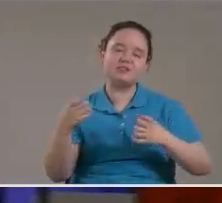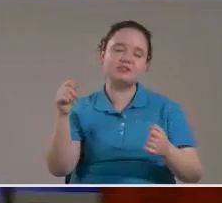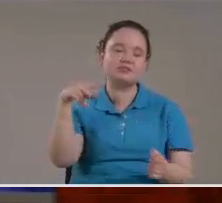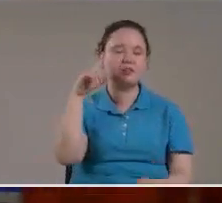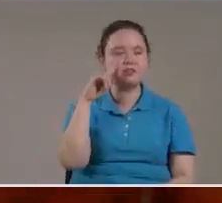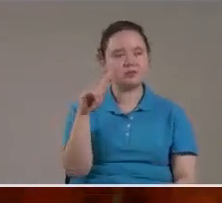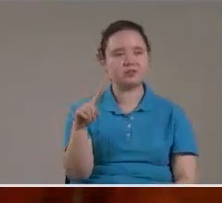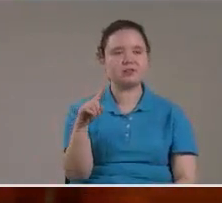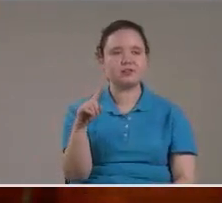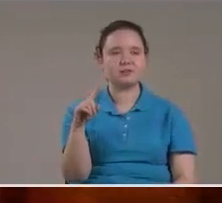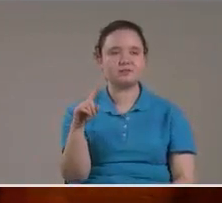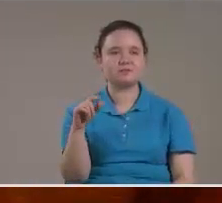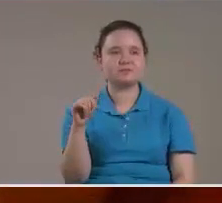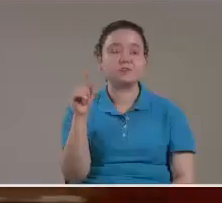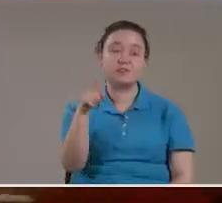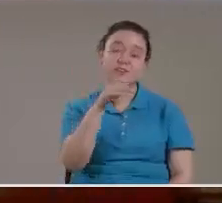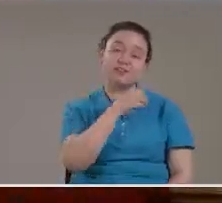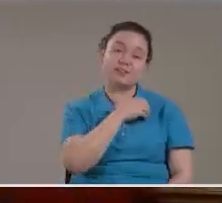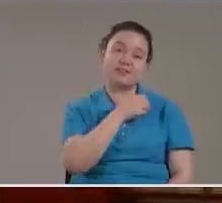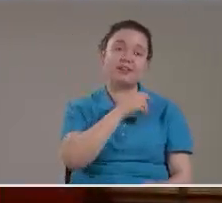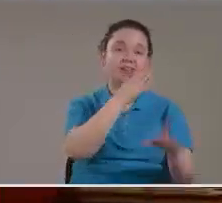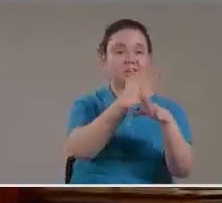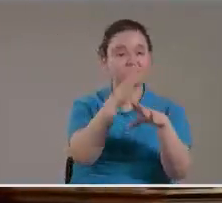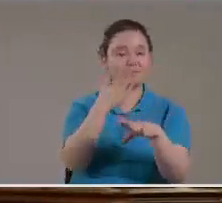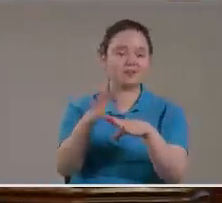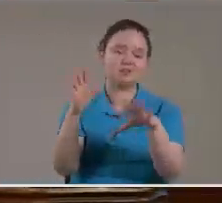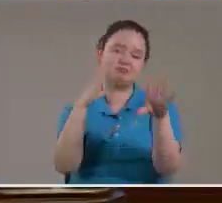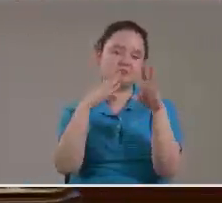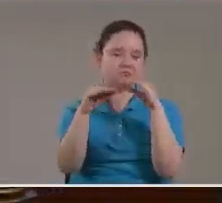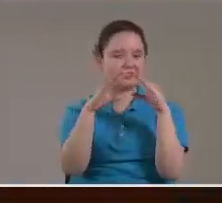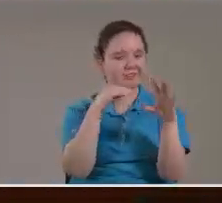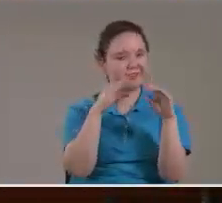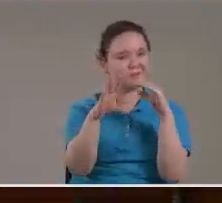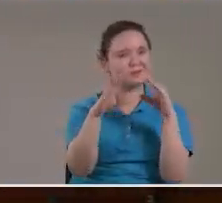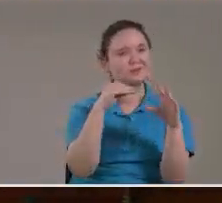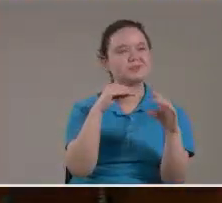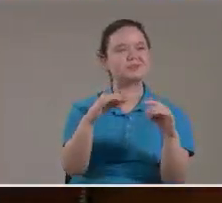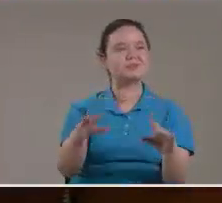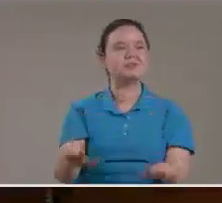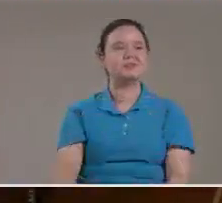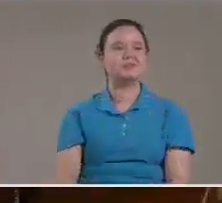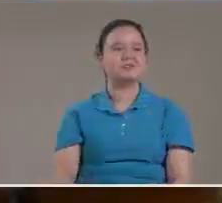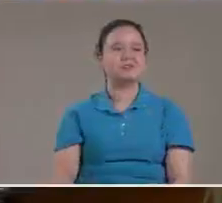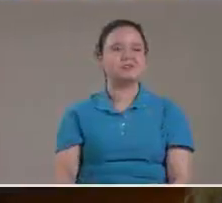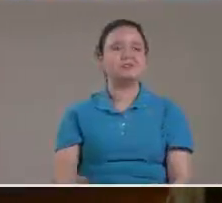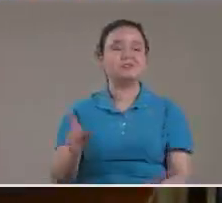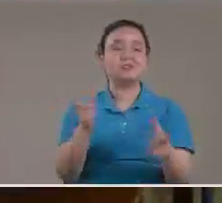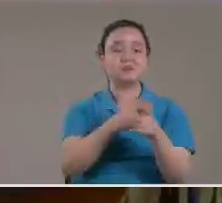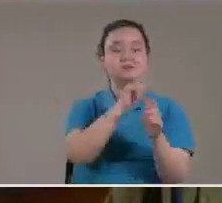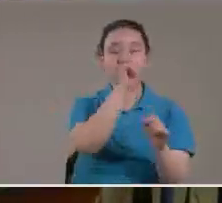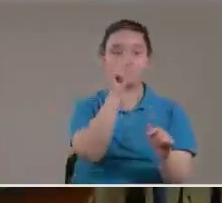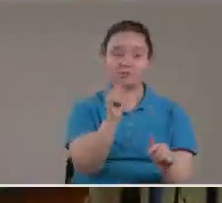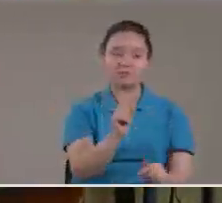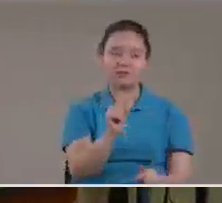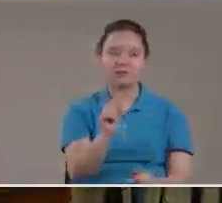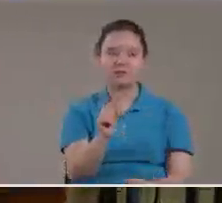tendríamos Que dividir Y si quiere Compartimos después Y dialogamos Pues con preguntas